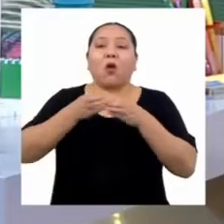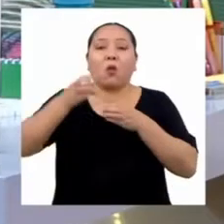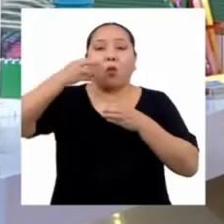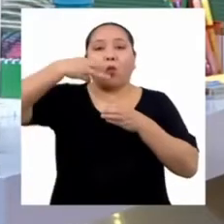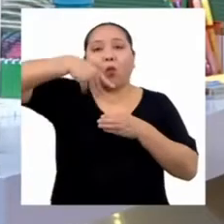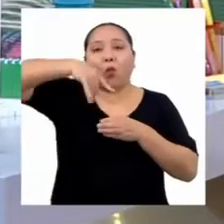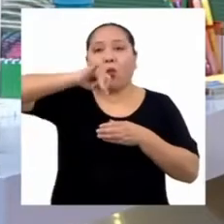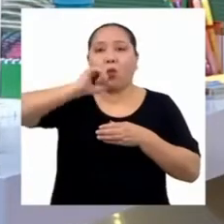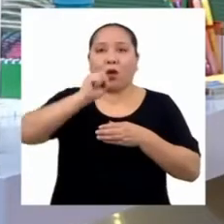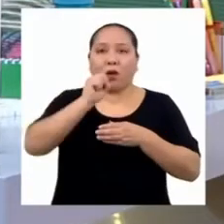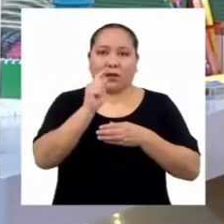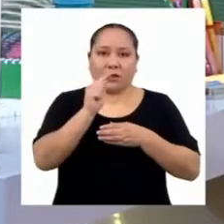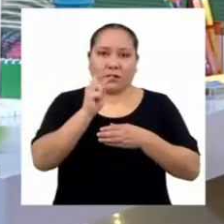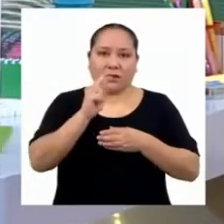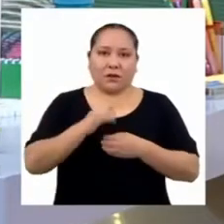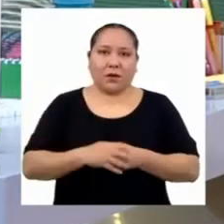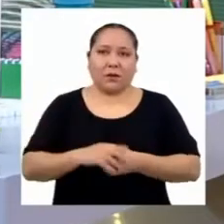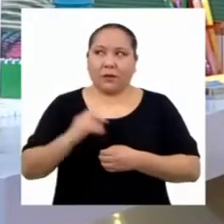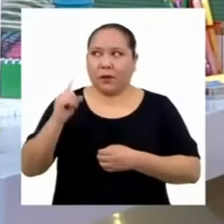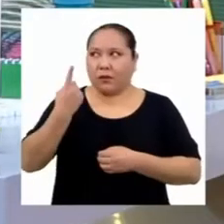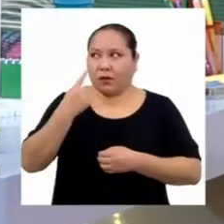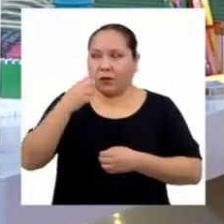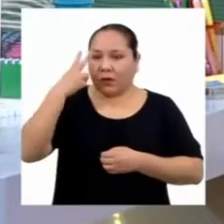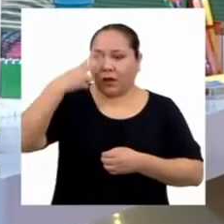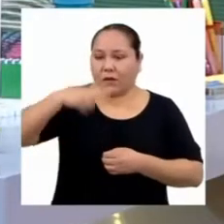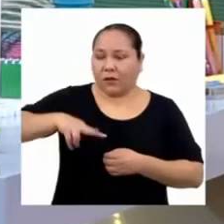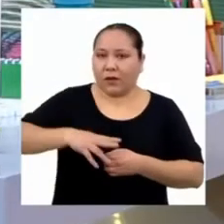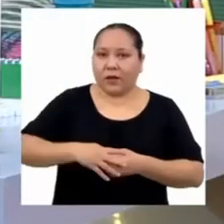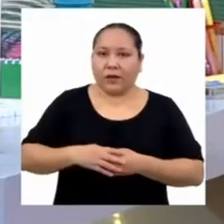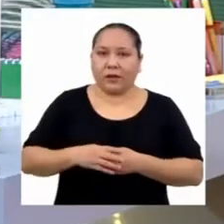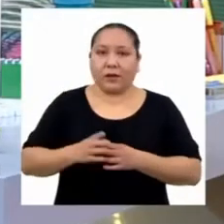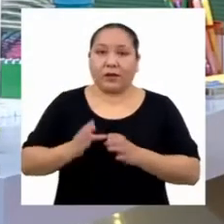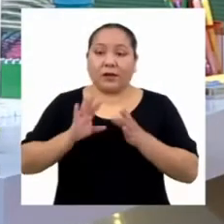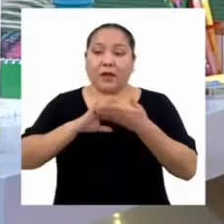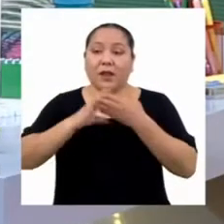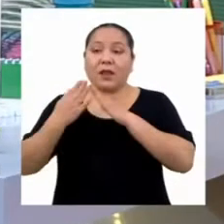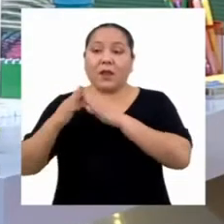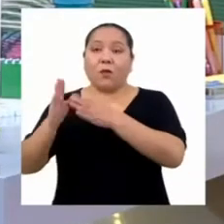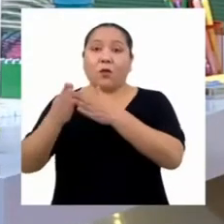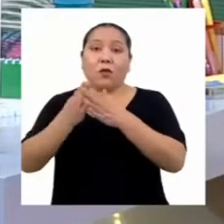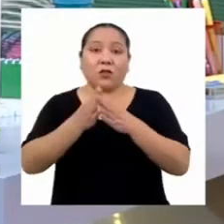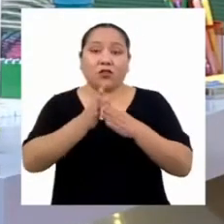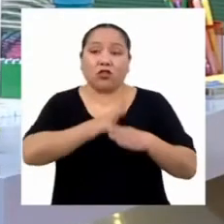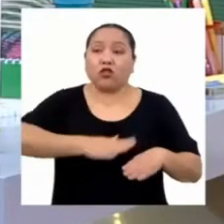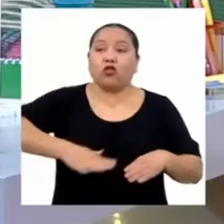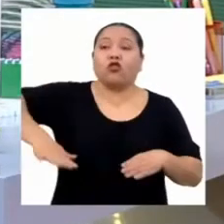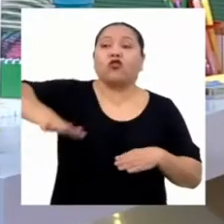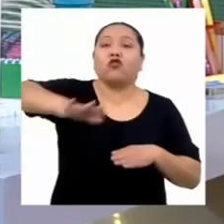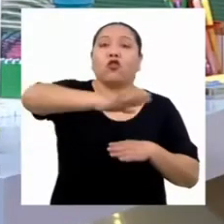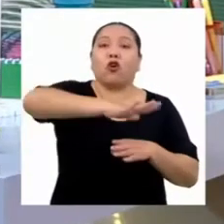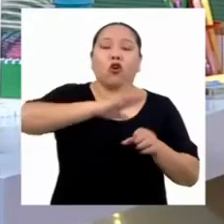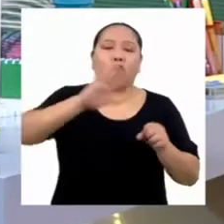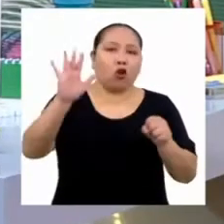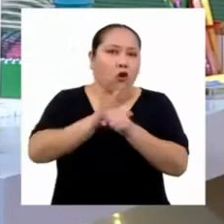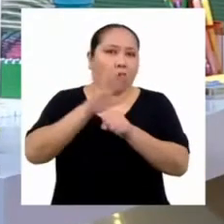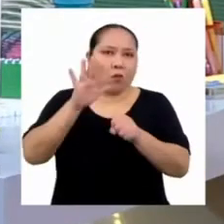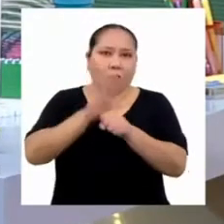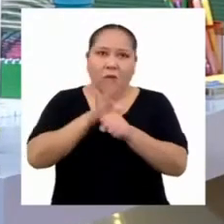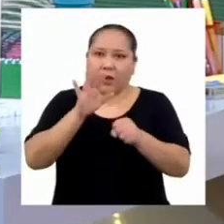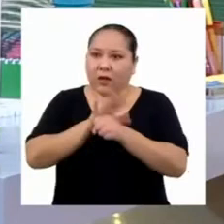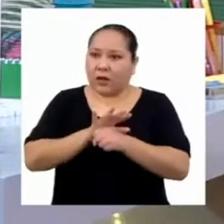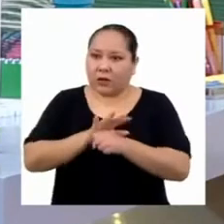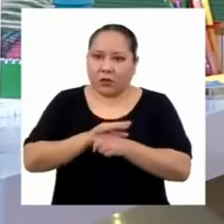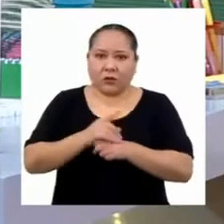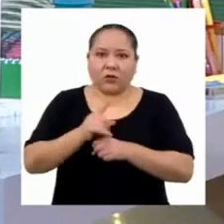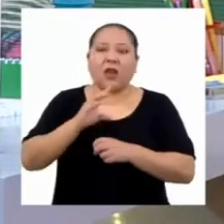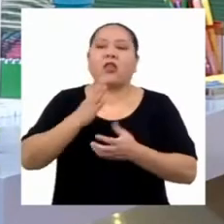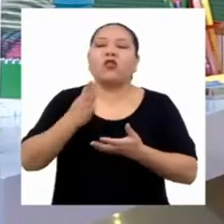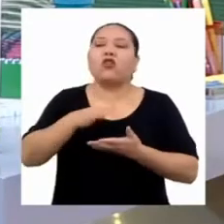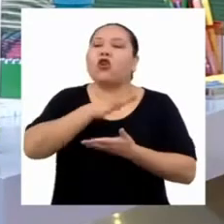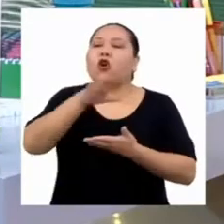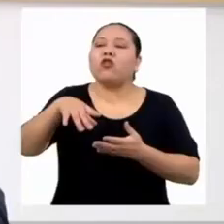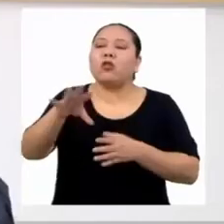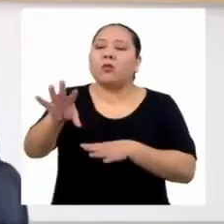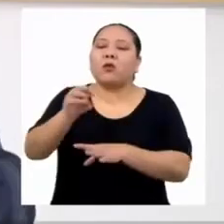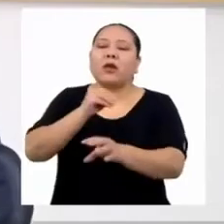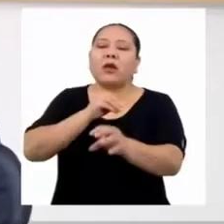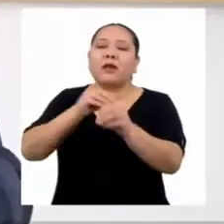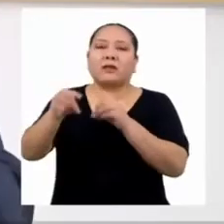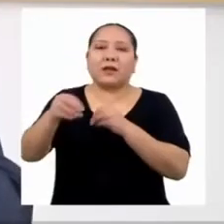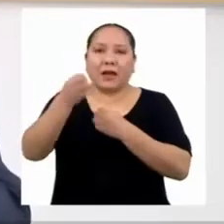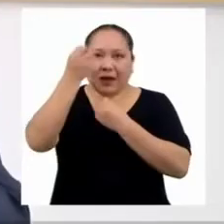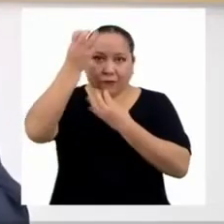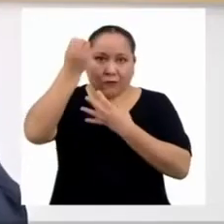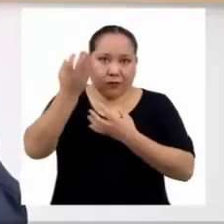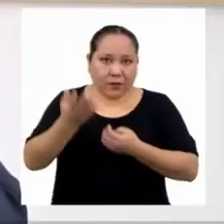Primero hay que definir. La población es el conjunto total de personas o elementos de los cuales se obtendrán datos, ¿verdad?